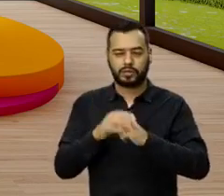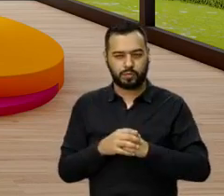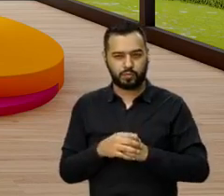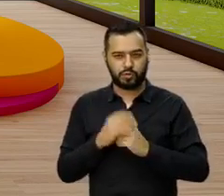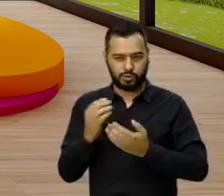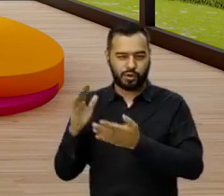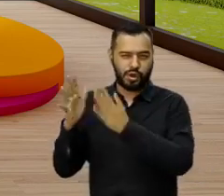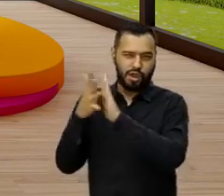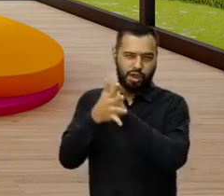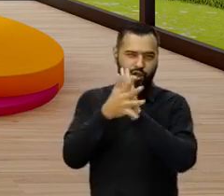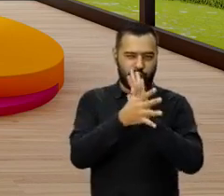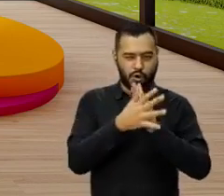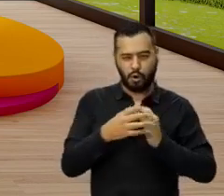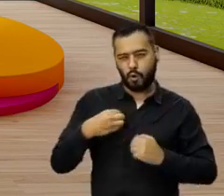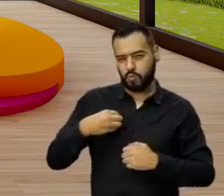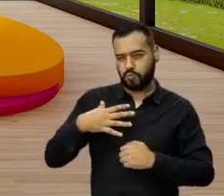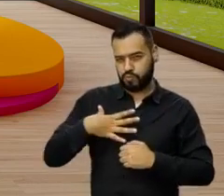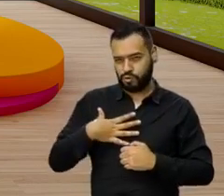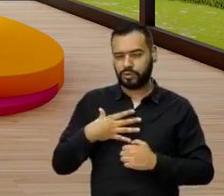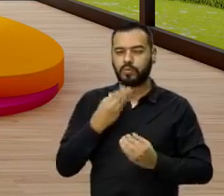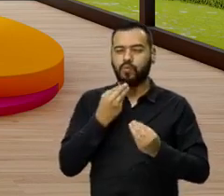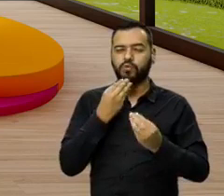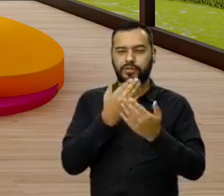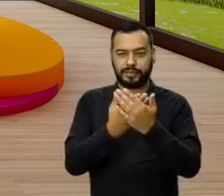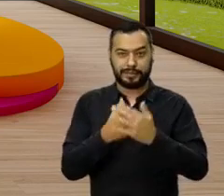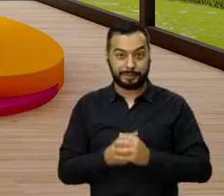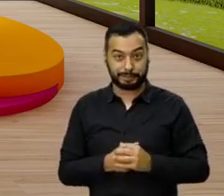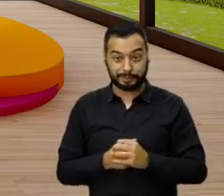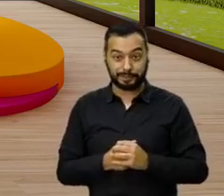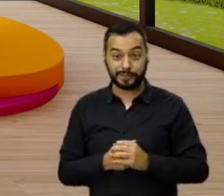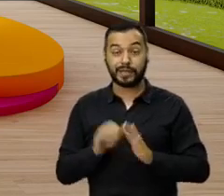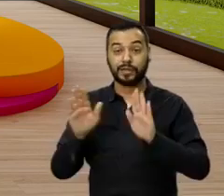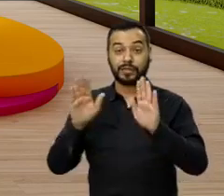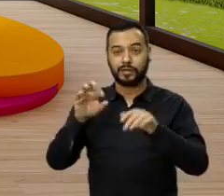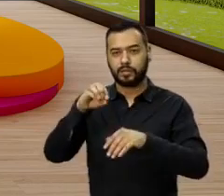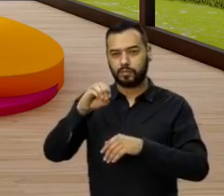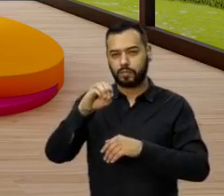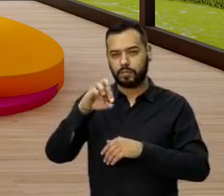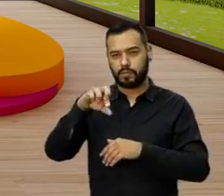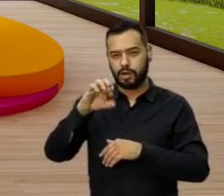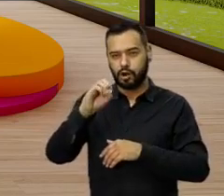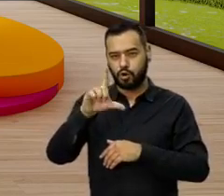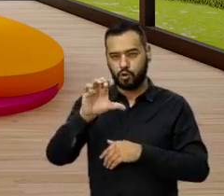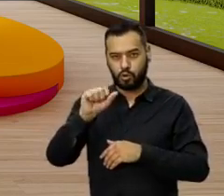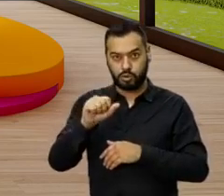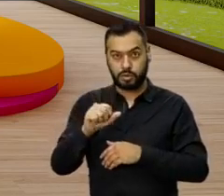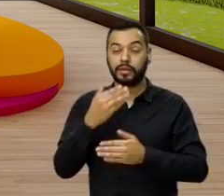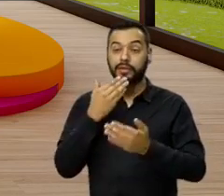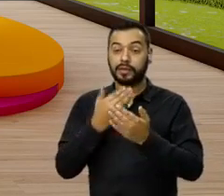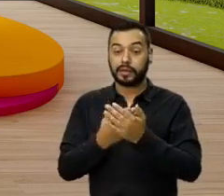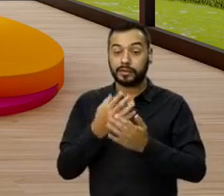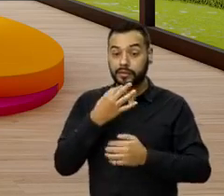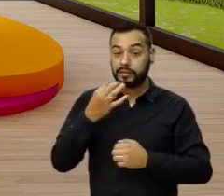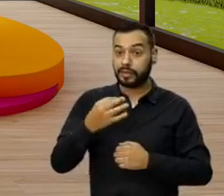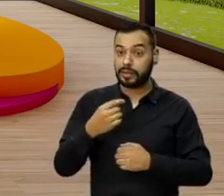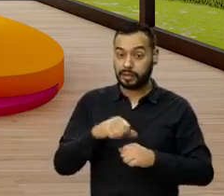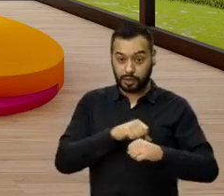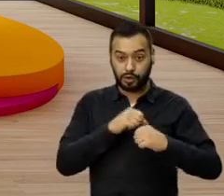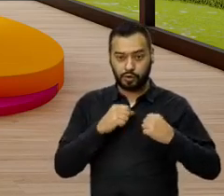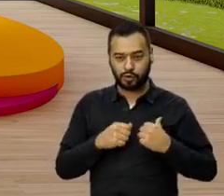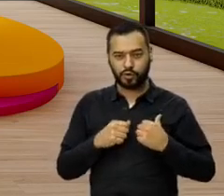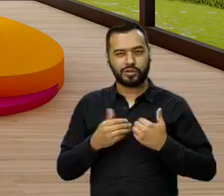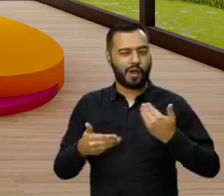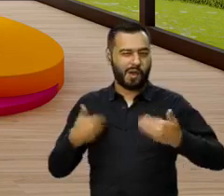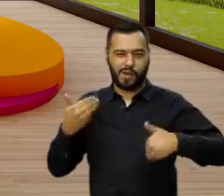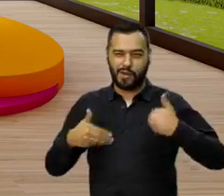brindarnos toda esta oportunidad. Muchísimas gracias. Bueno, a ti, Paola, Andrea, a ti, gracias y de verdad que desde el corazón